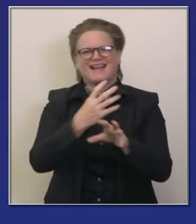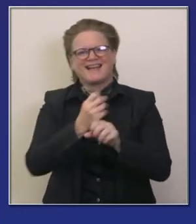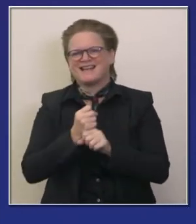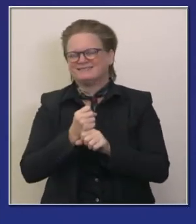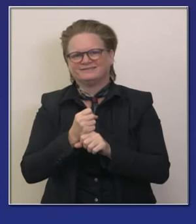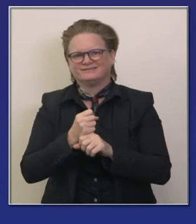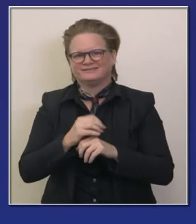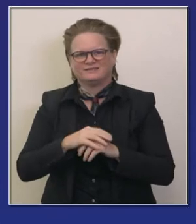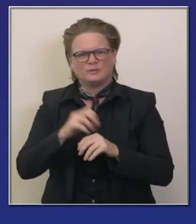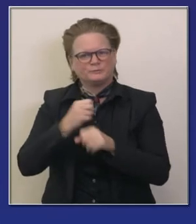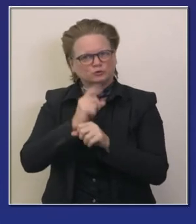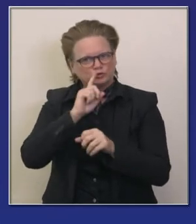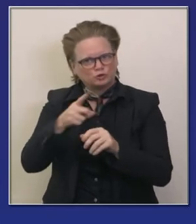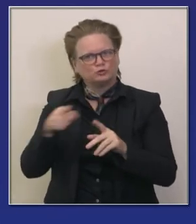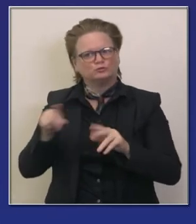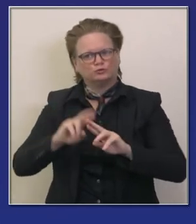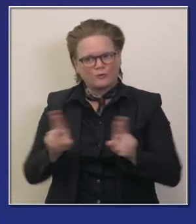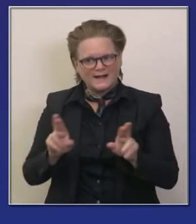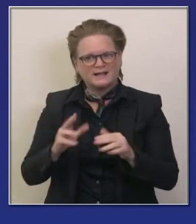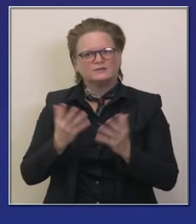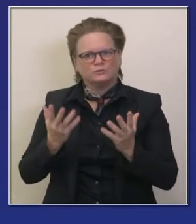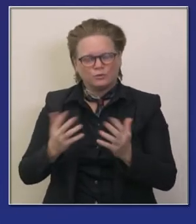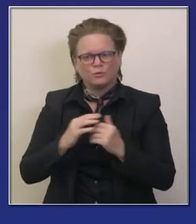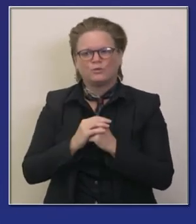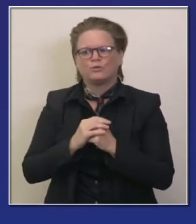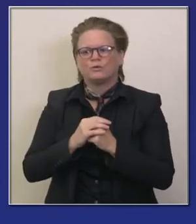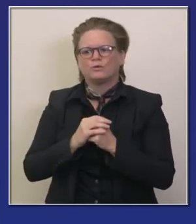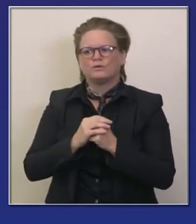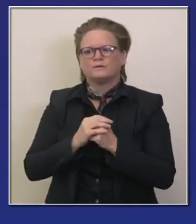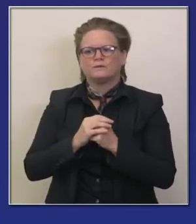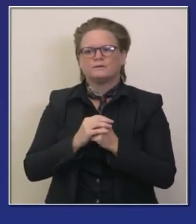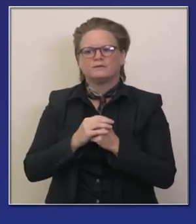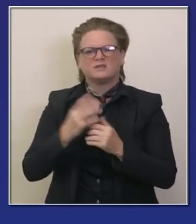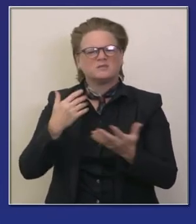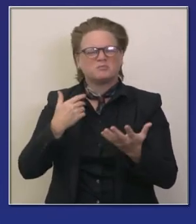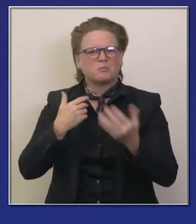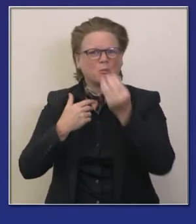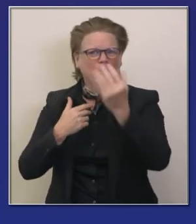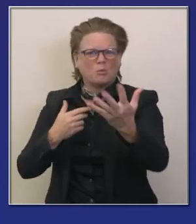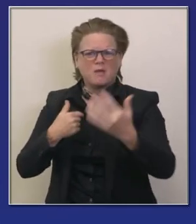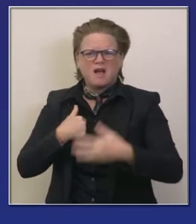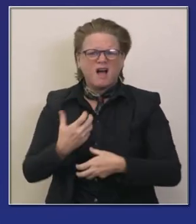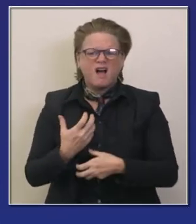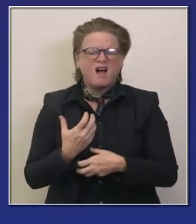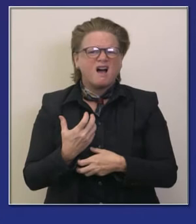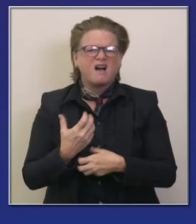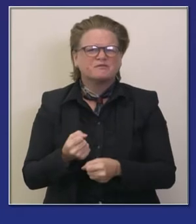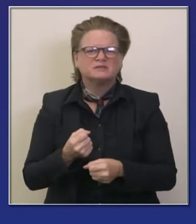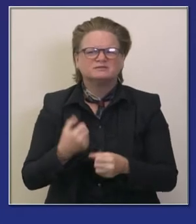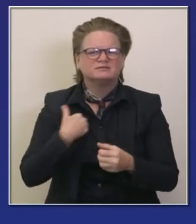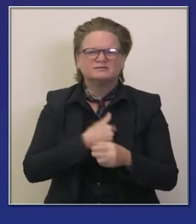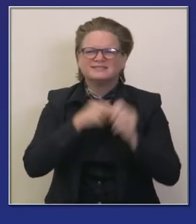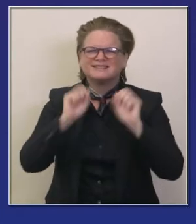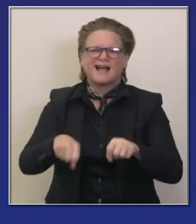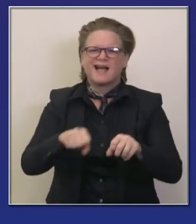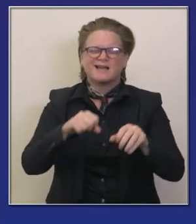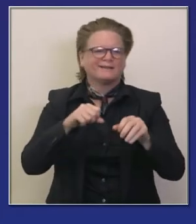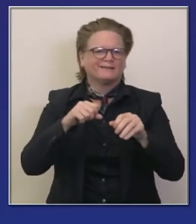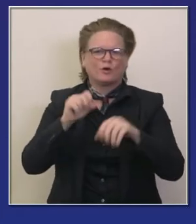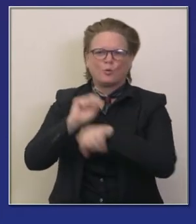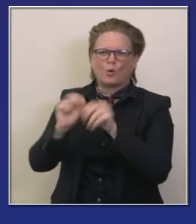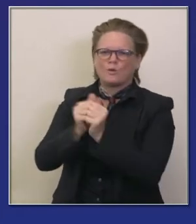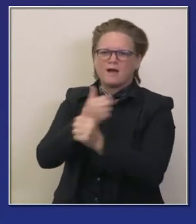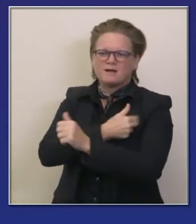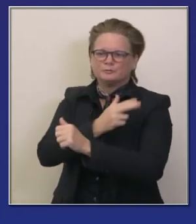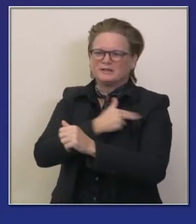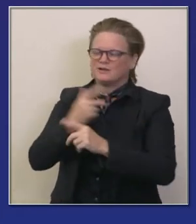proporcionar más confianza al distribuir esas vacunas dependiendo de a donde vayan y para